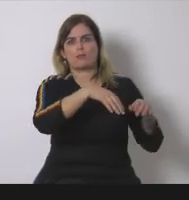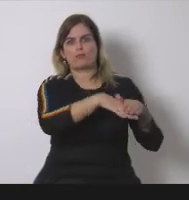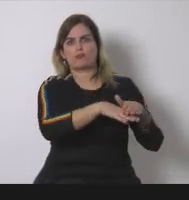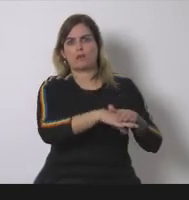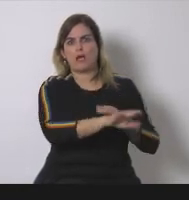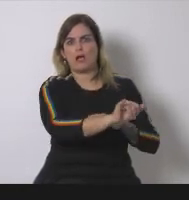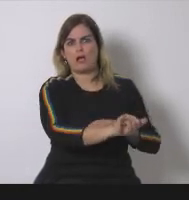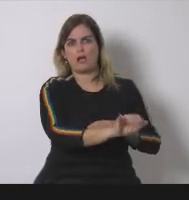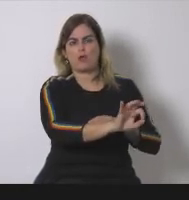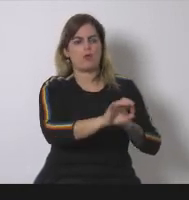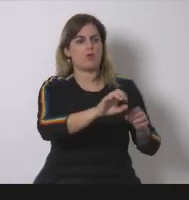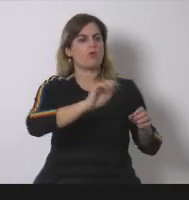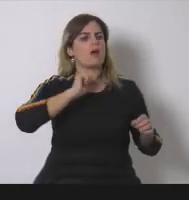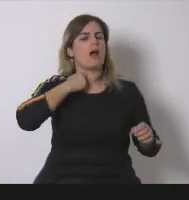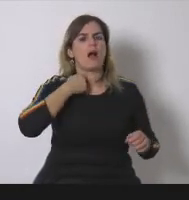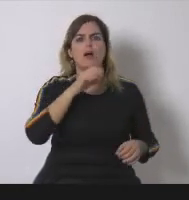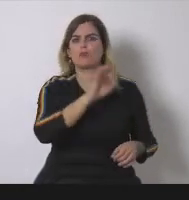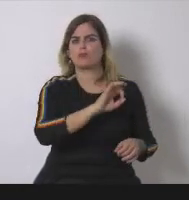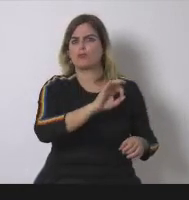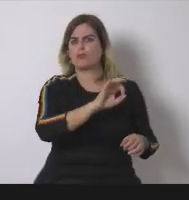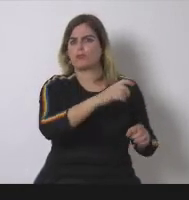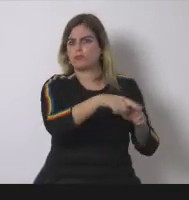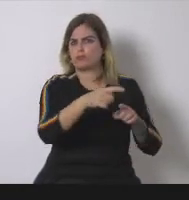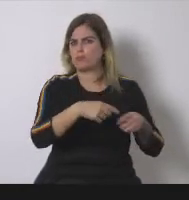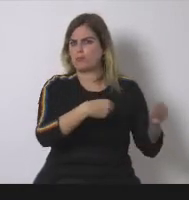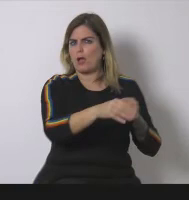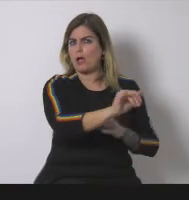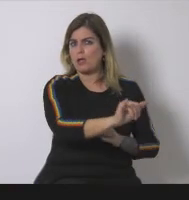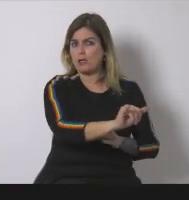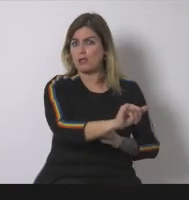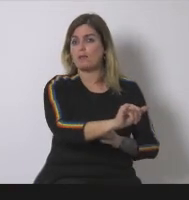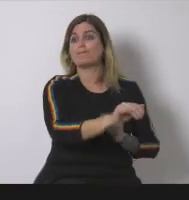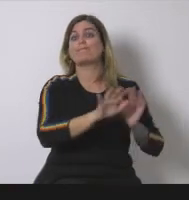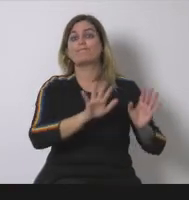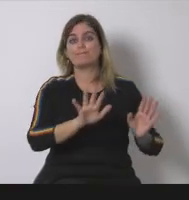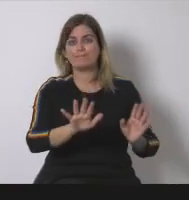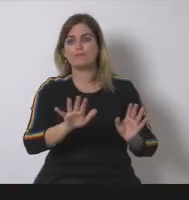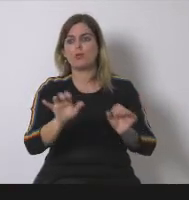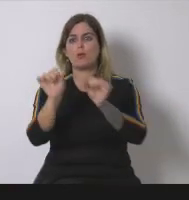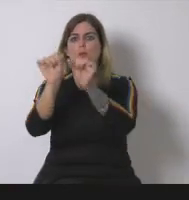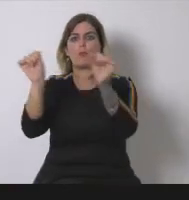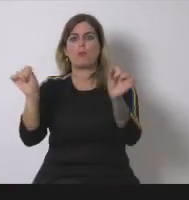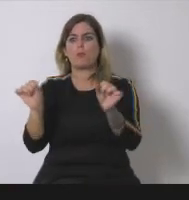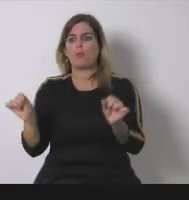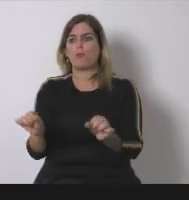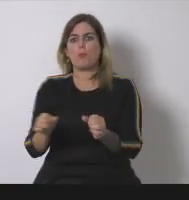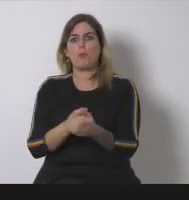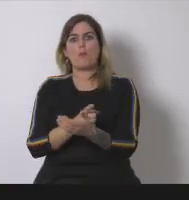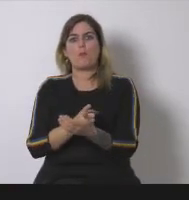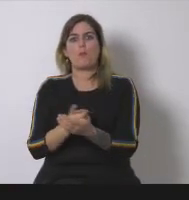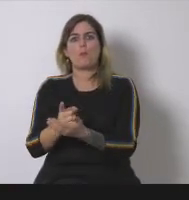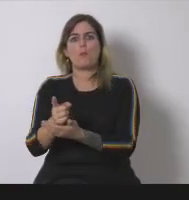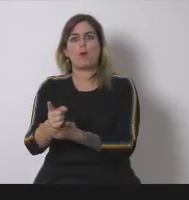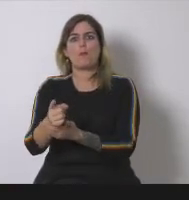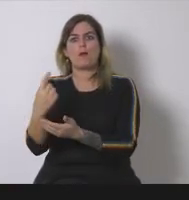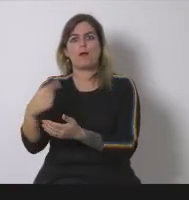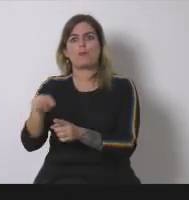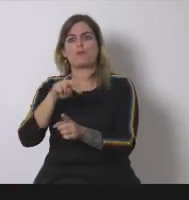vemos el mapa con la misma perspectiva sin mirar quién hay debajo de estos puntos del mapa